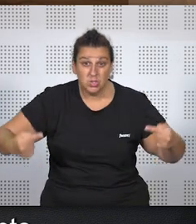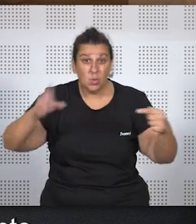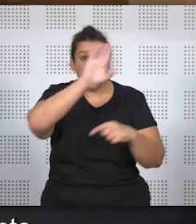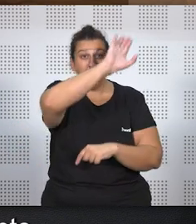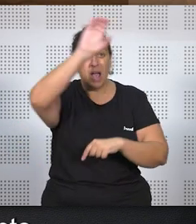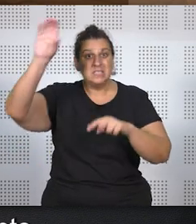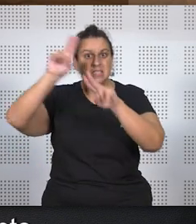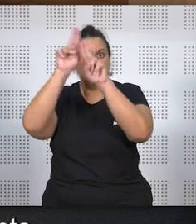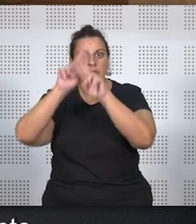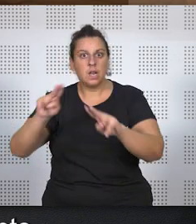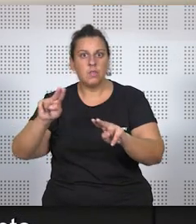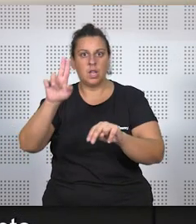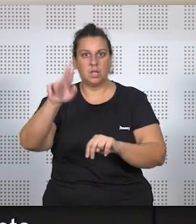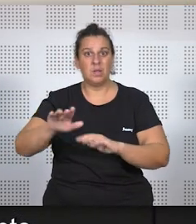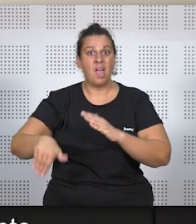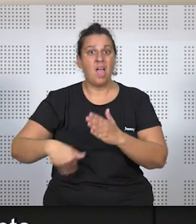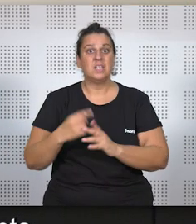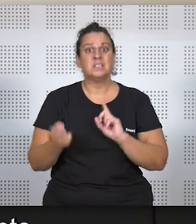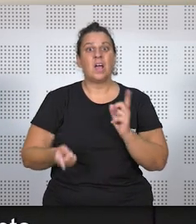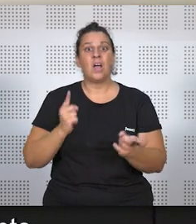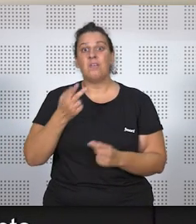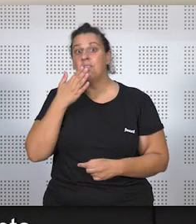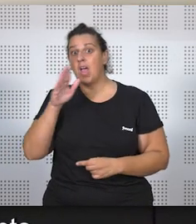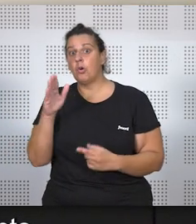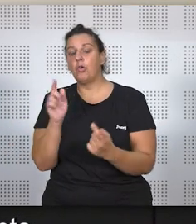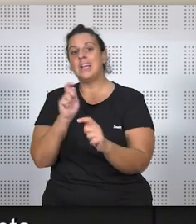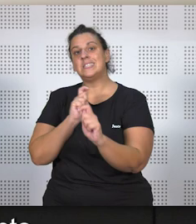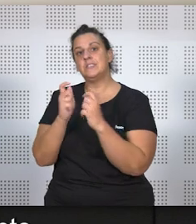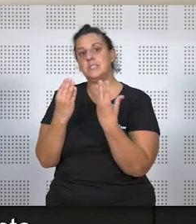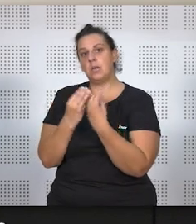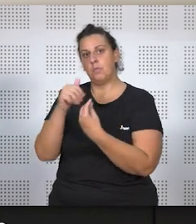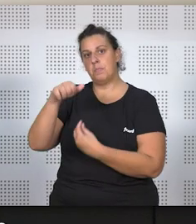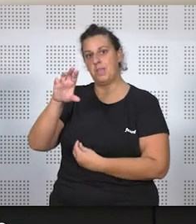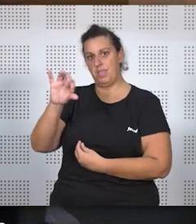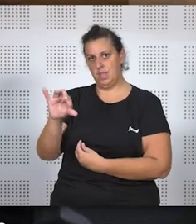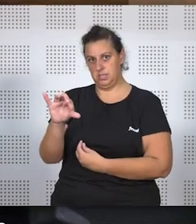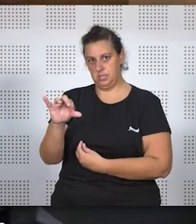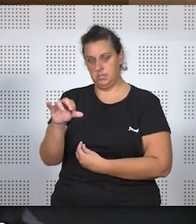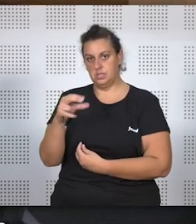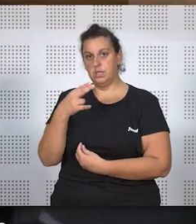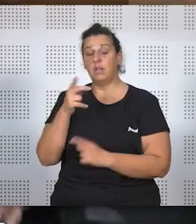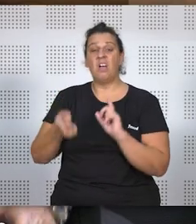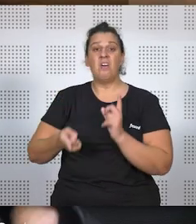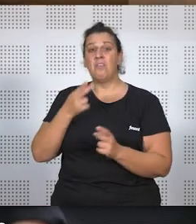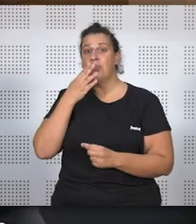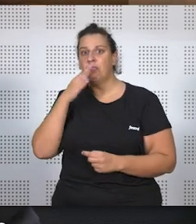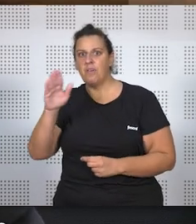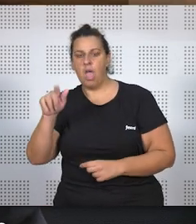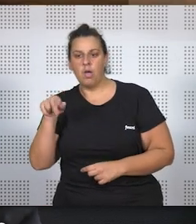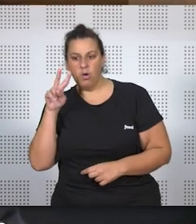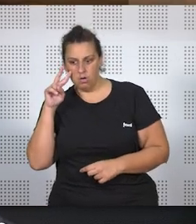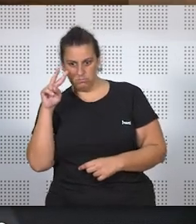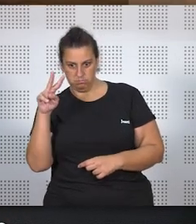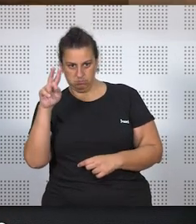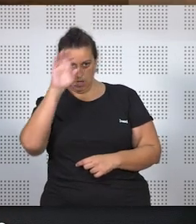hasta tal punto que Franco se entrevista, o Mercedes se entrevista con Franco, que se interesa por el tema, claro. La idea o la